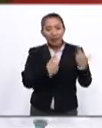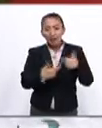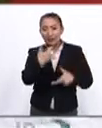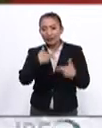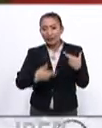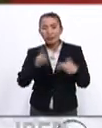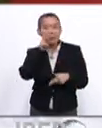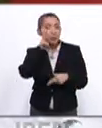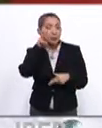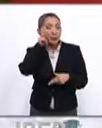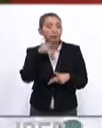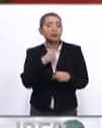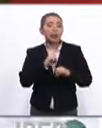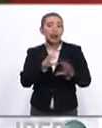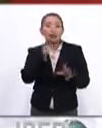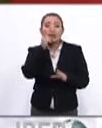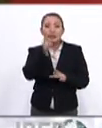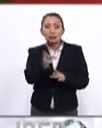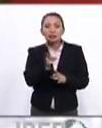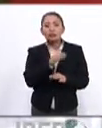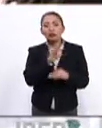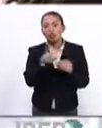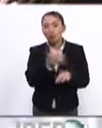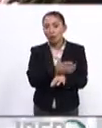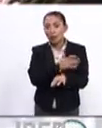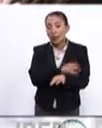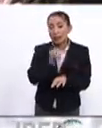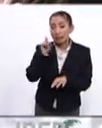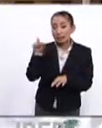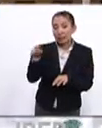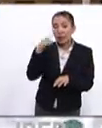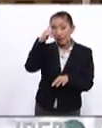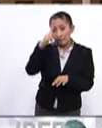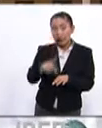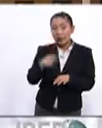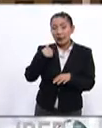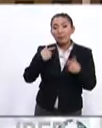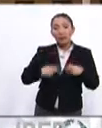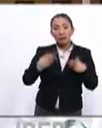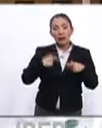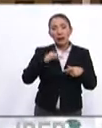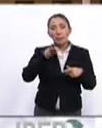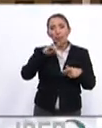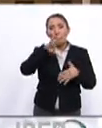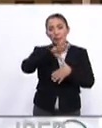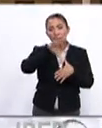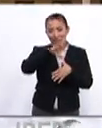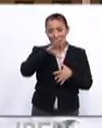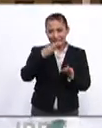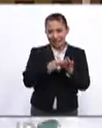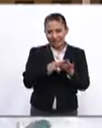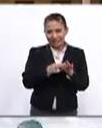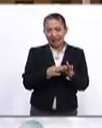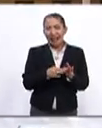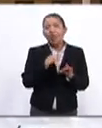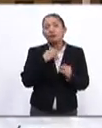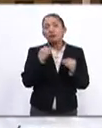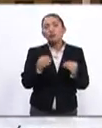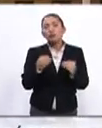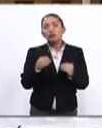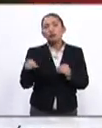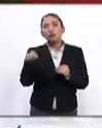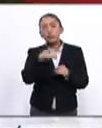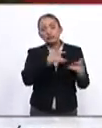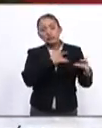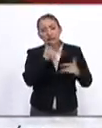Francisco por supuesto decirle a ustedes compañeros allá en México y a la audiencia de Iberoamérica al día que muchos en